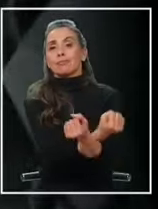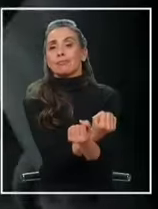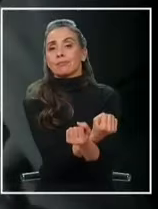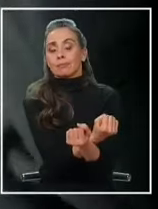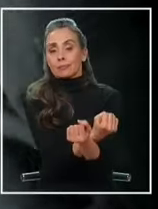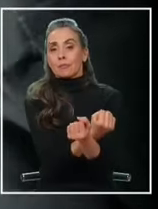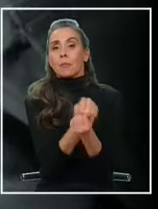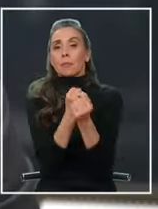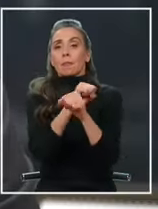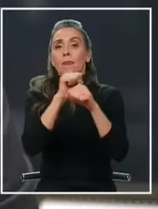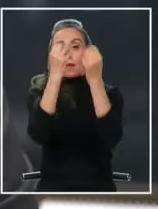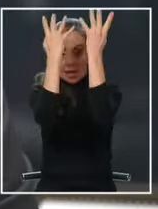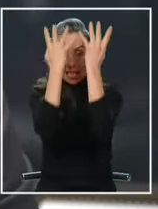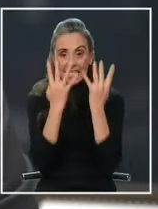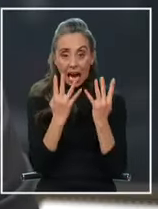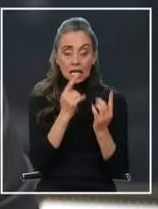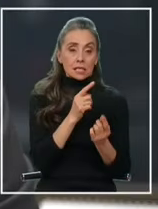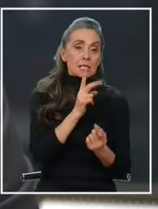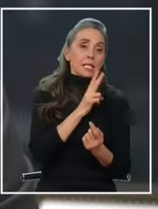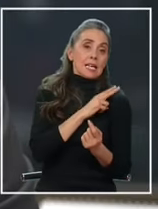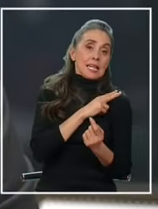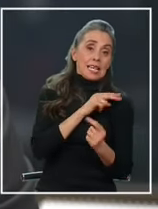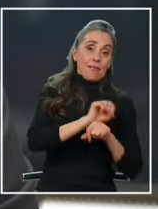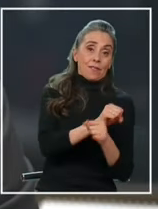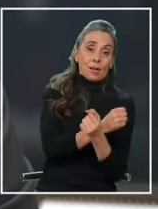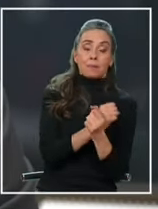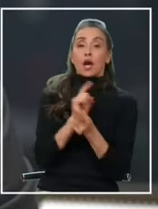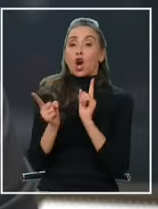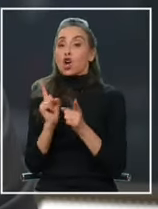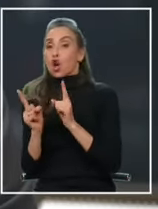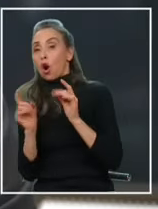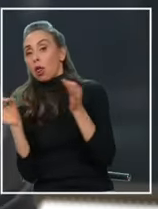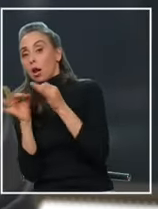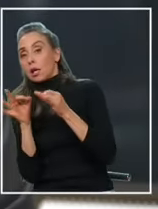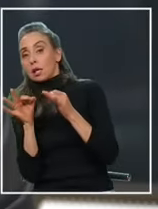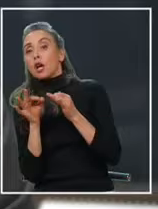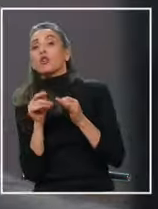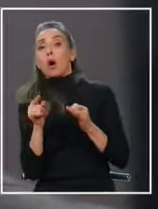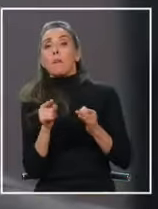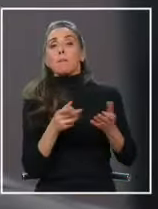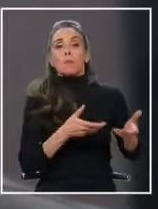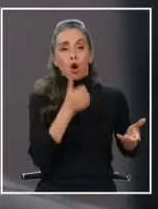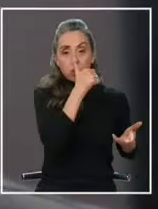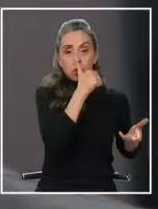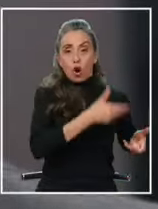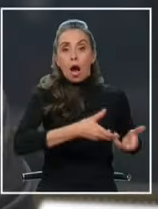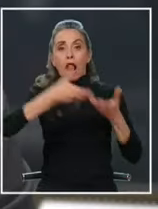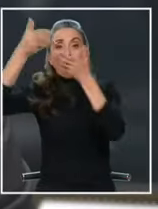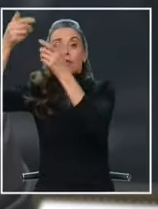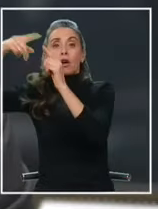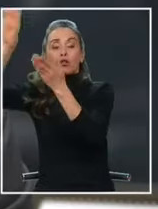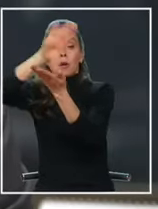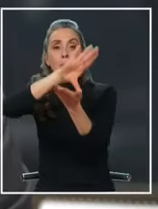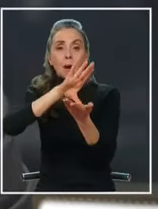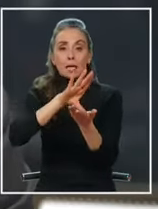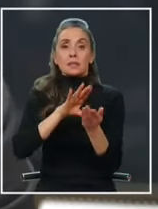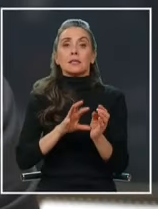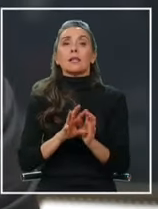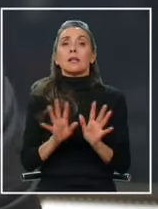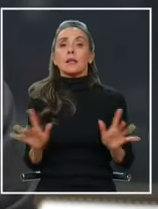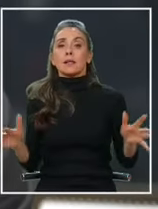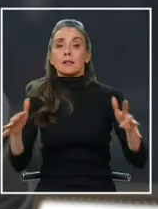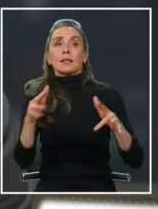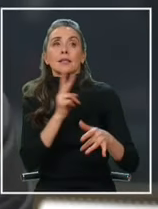desde la cárcel coordinaban cierto la entrega hacia el extranjero y los brazos operativos a través digamos de